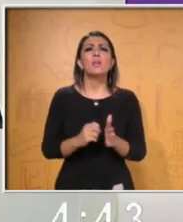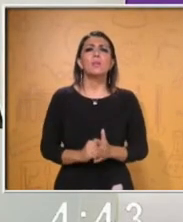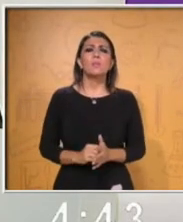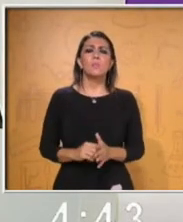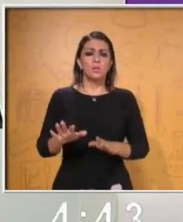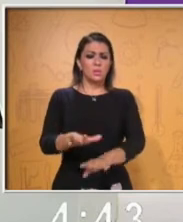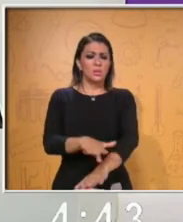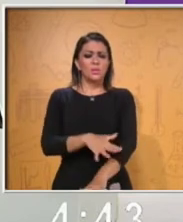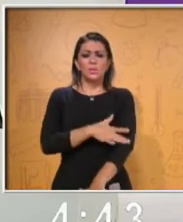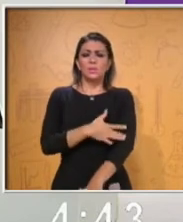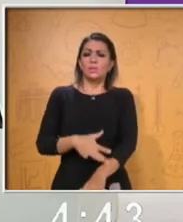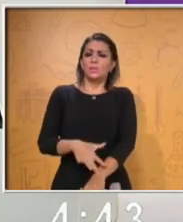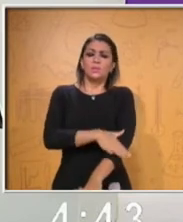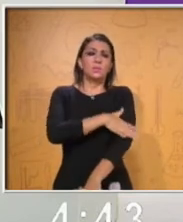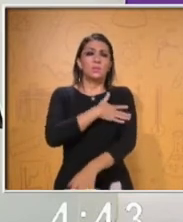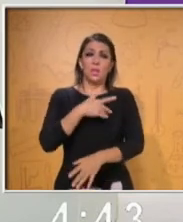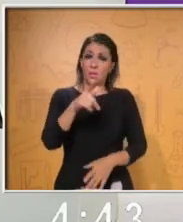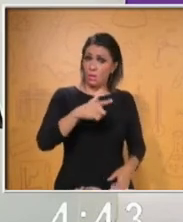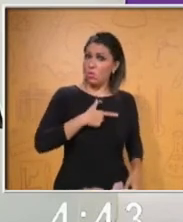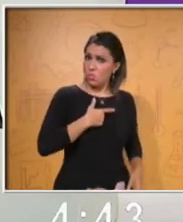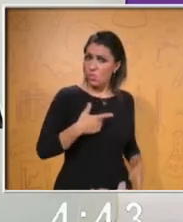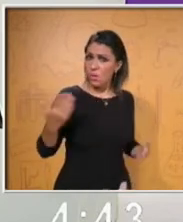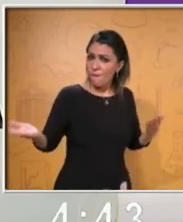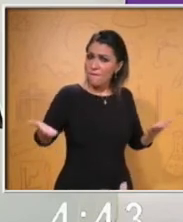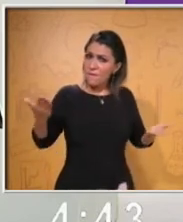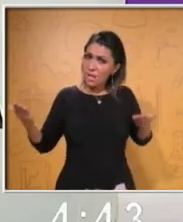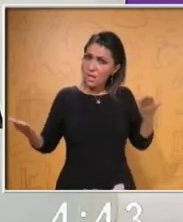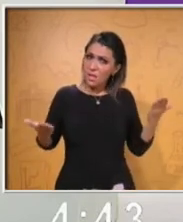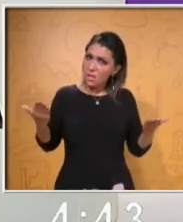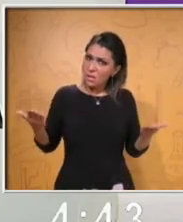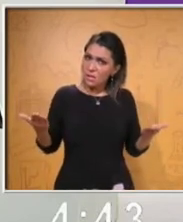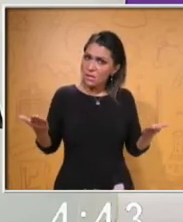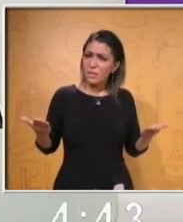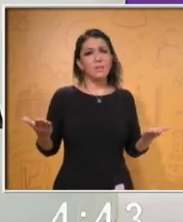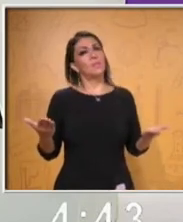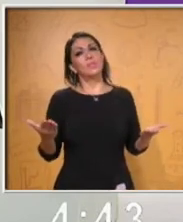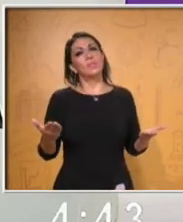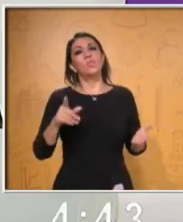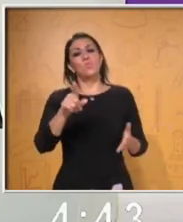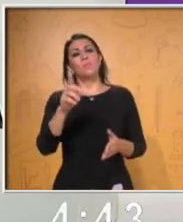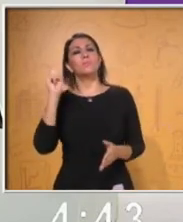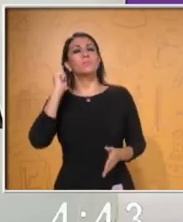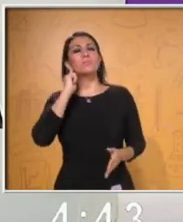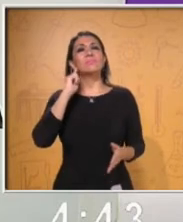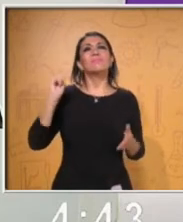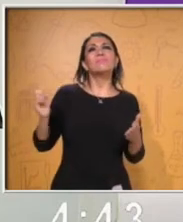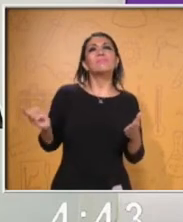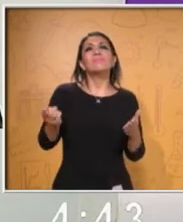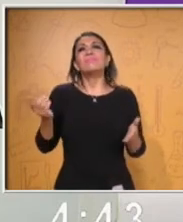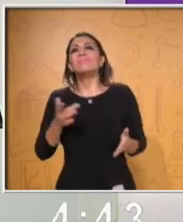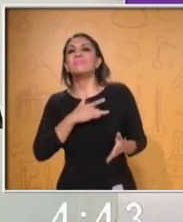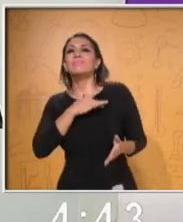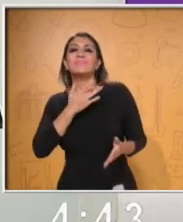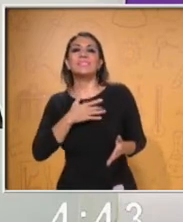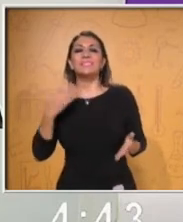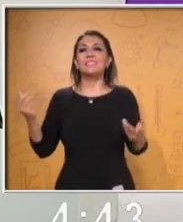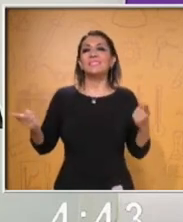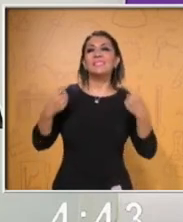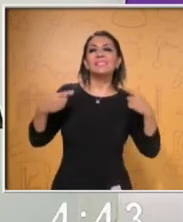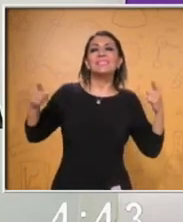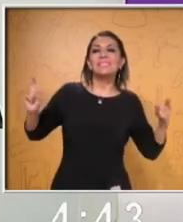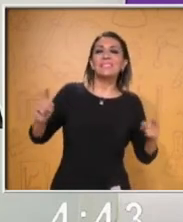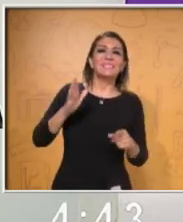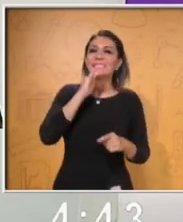las vibraciones. ¿A ti te gusta bailar? Dice, cuando escuchamos música, cuando sientes música, es difícil permanecer sentado.